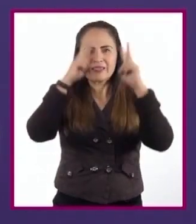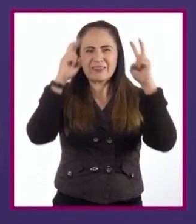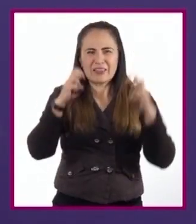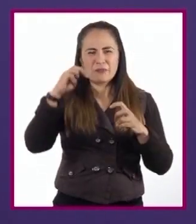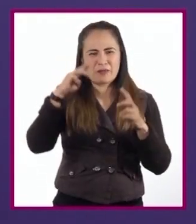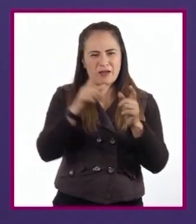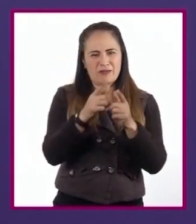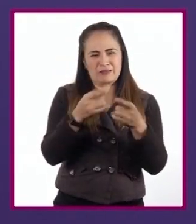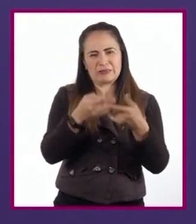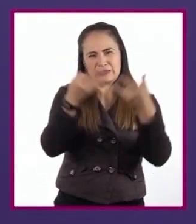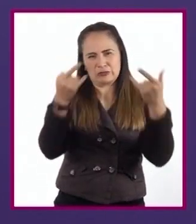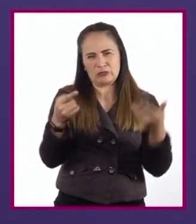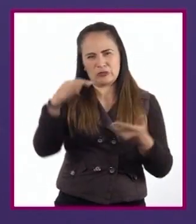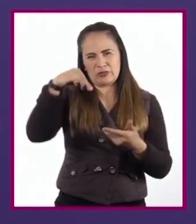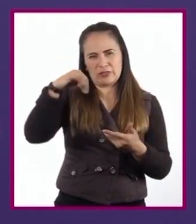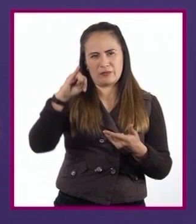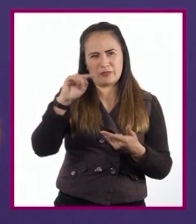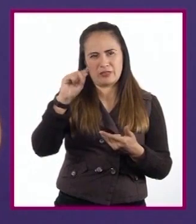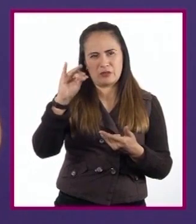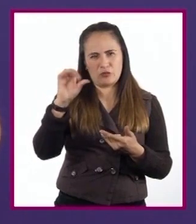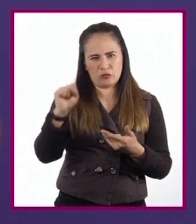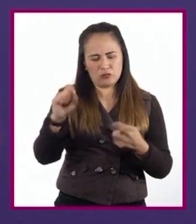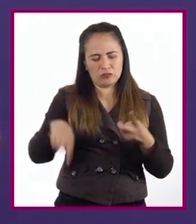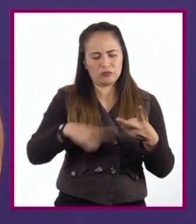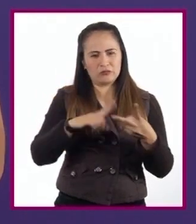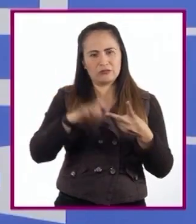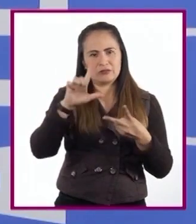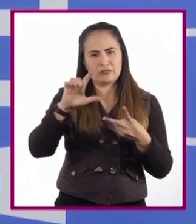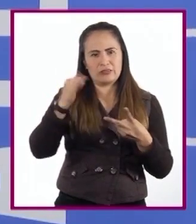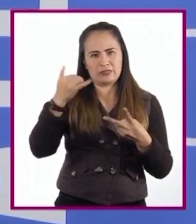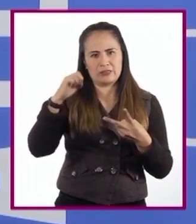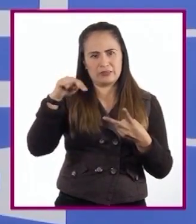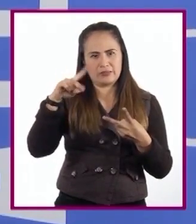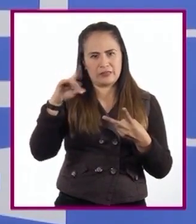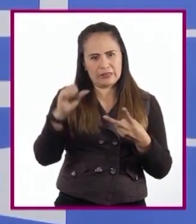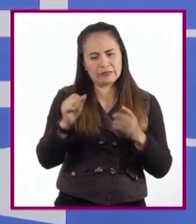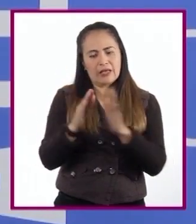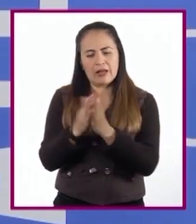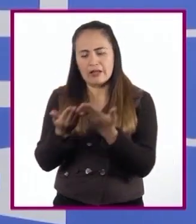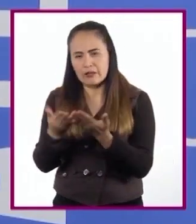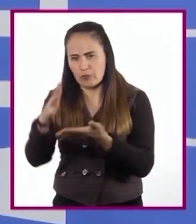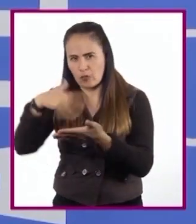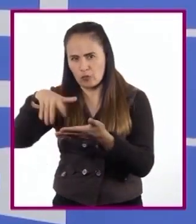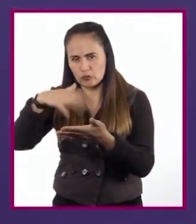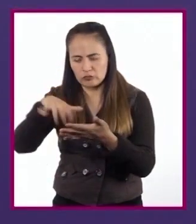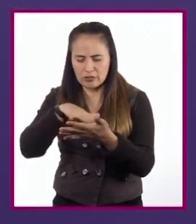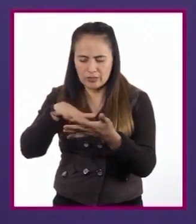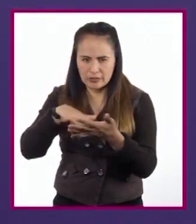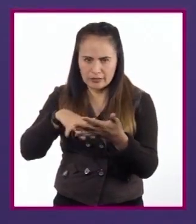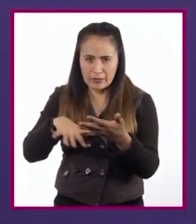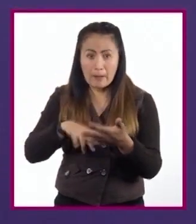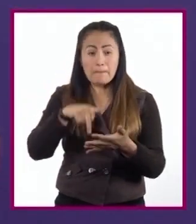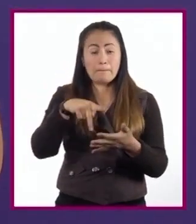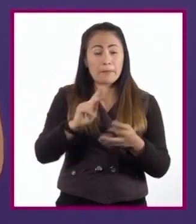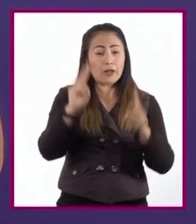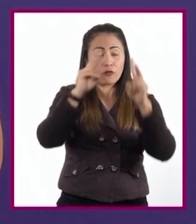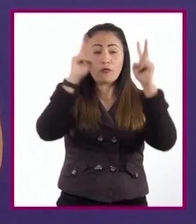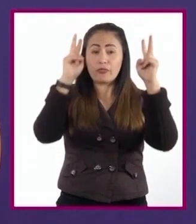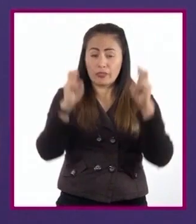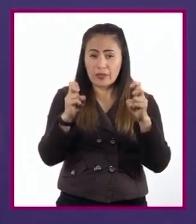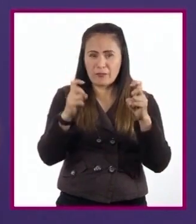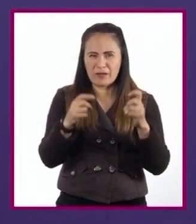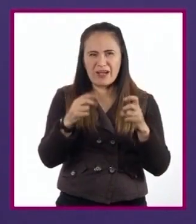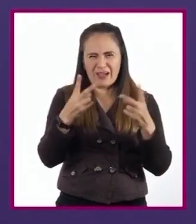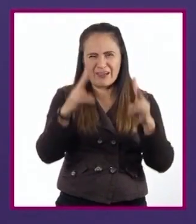leyendas, quizás lo más conveniente sea acudir a algunos libros. Pero si el tema a debatir tiene que ver con avances